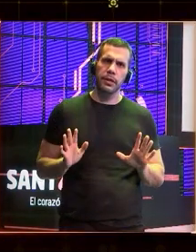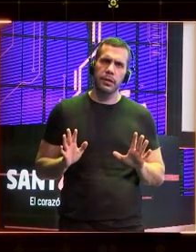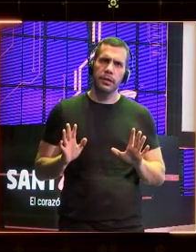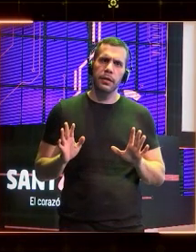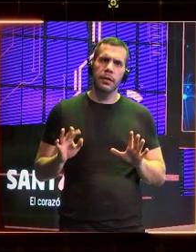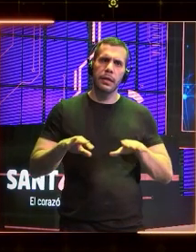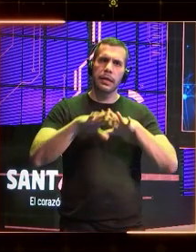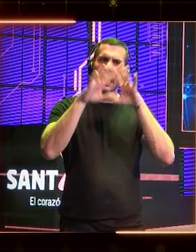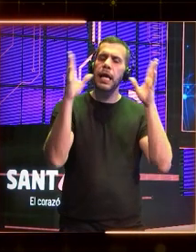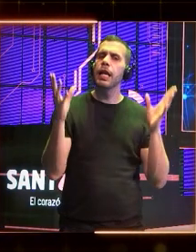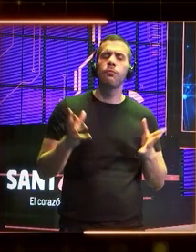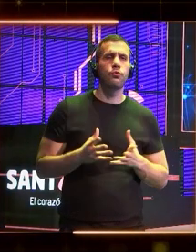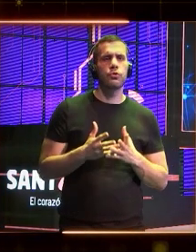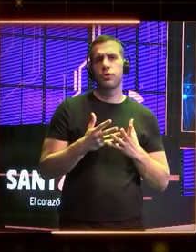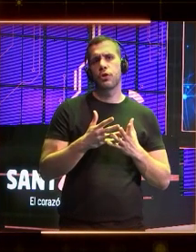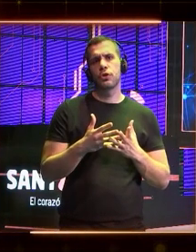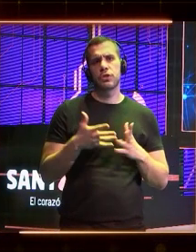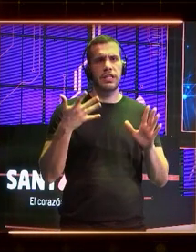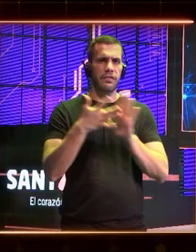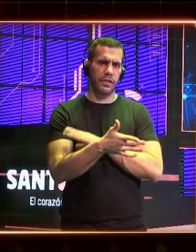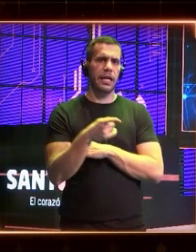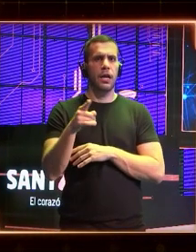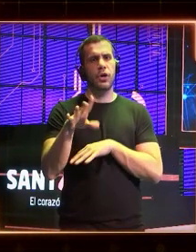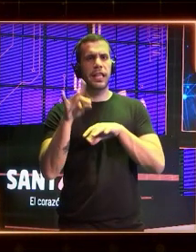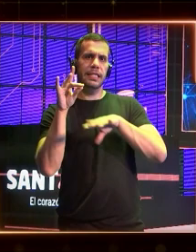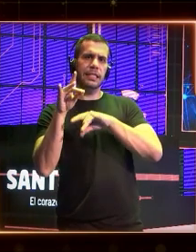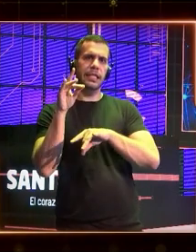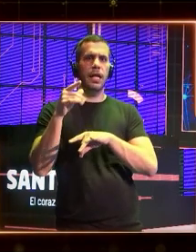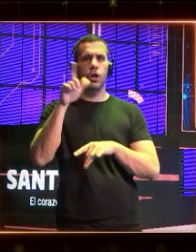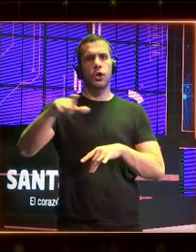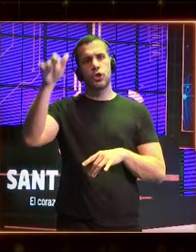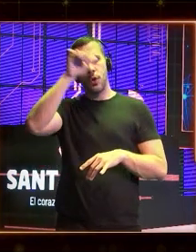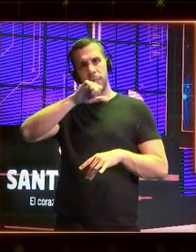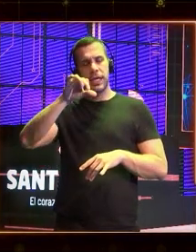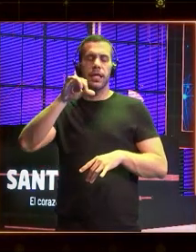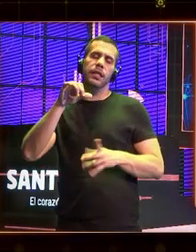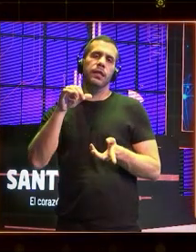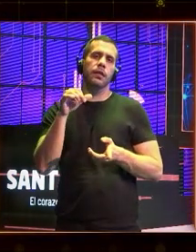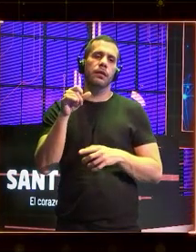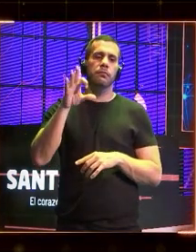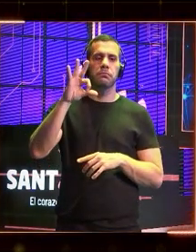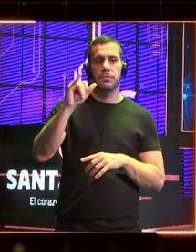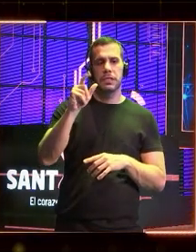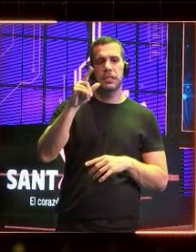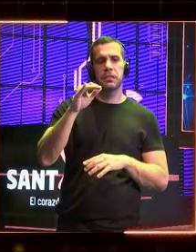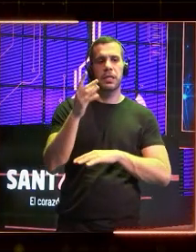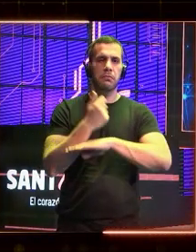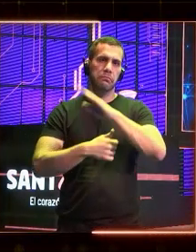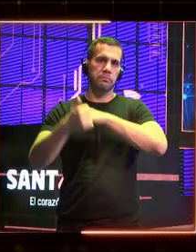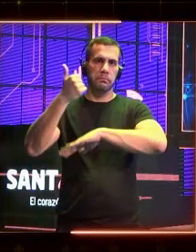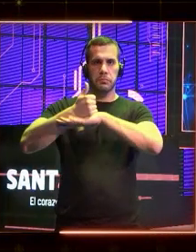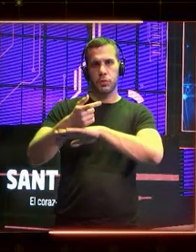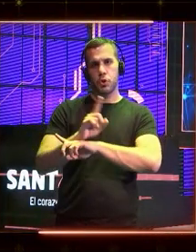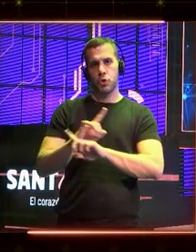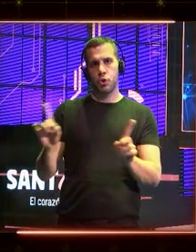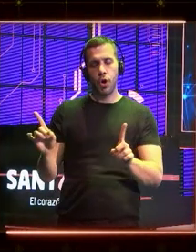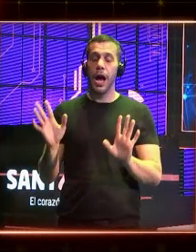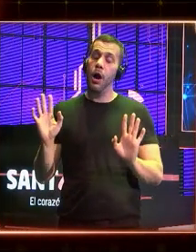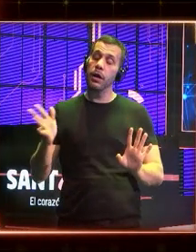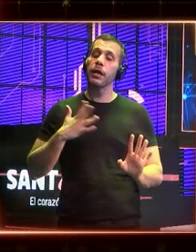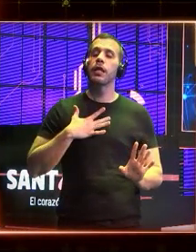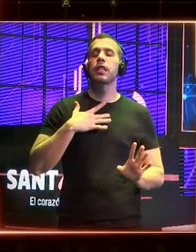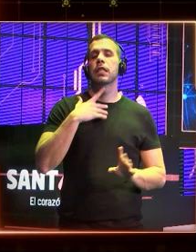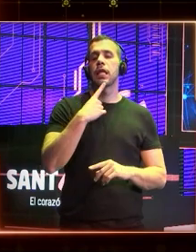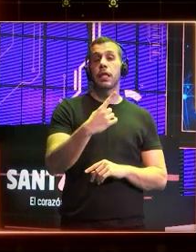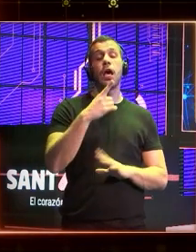El mundo no es lo que decidan los señores de Silicon Valley. El mundo es lo que decidamos nosotros. Y nosotros podemos decir, aunque esto sea